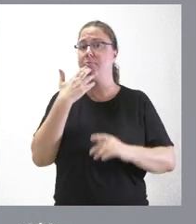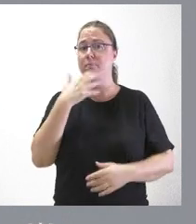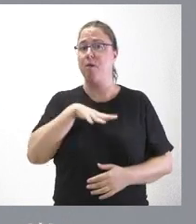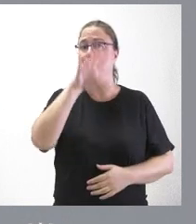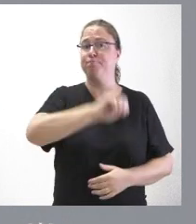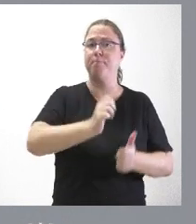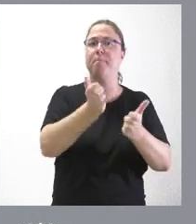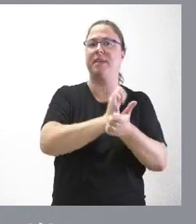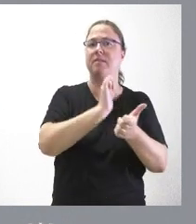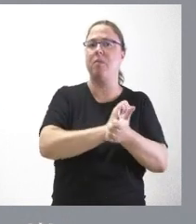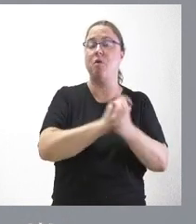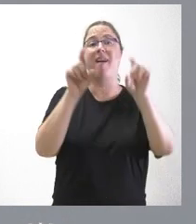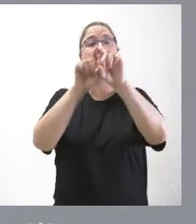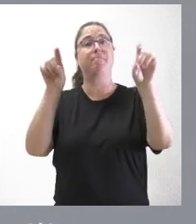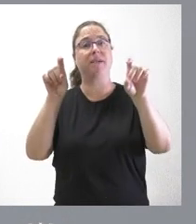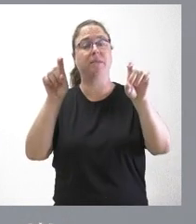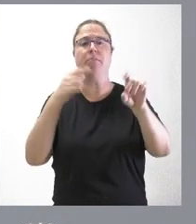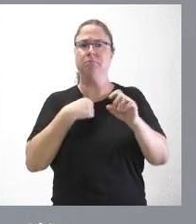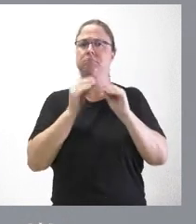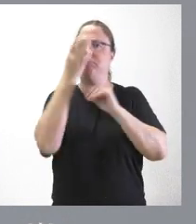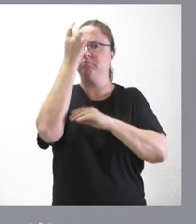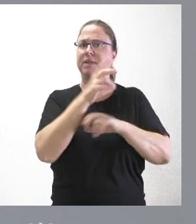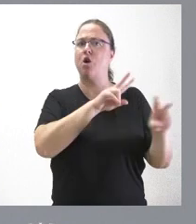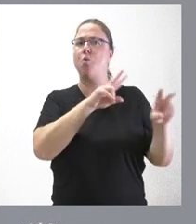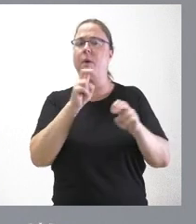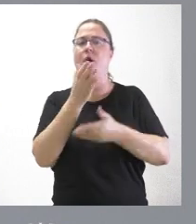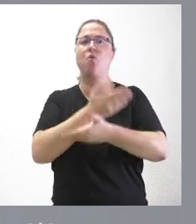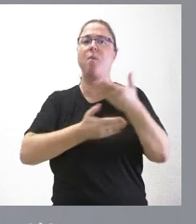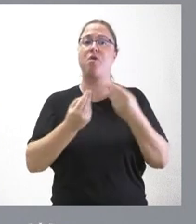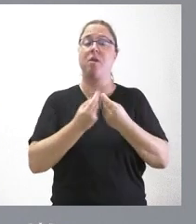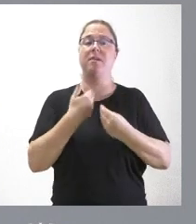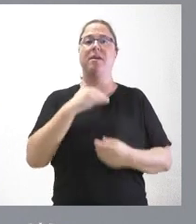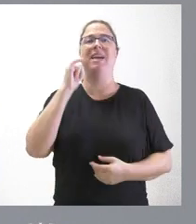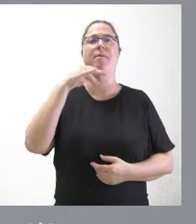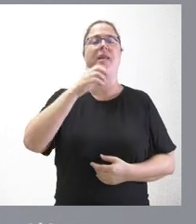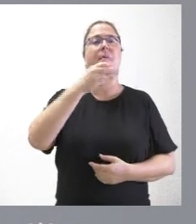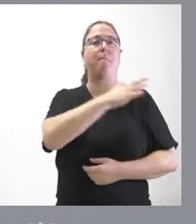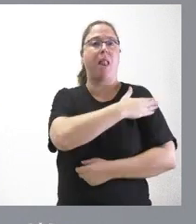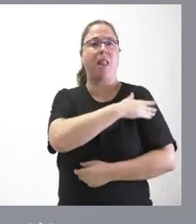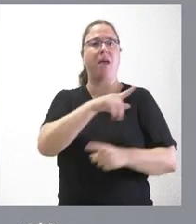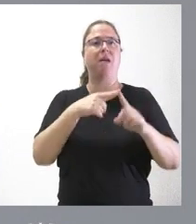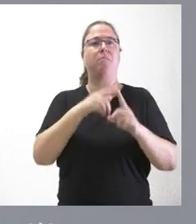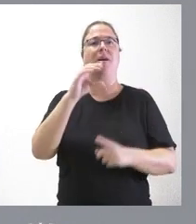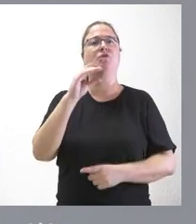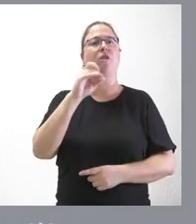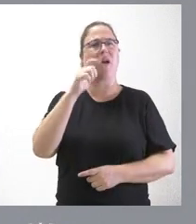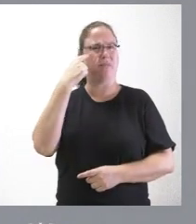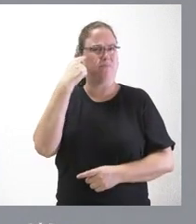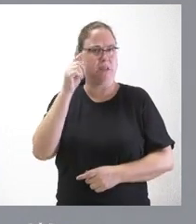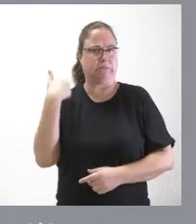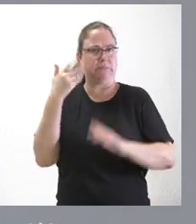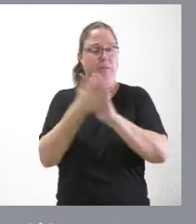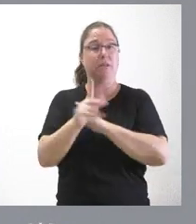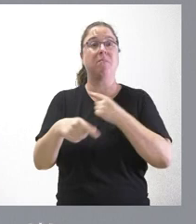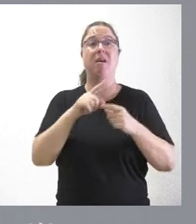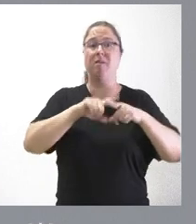crédito por parte de empresas, pues hemos desarrollado nuevas iniciativas en colaboración con Iberaval y con Sodical, como ustedes conocen. Y si hablamos de las dificultades